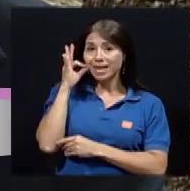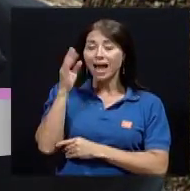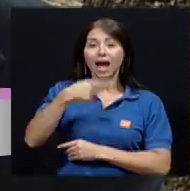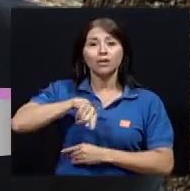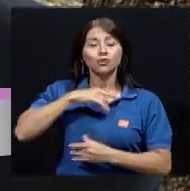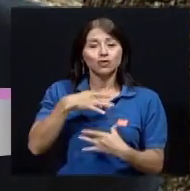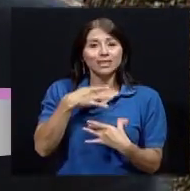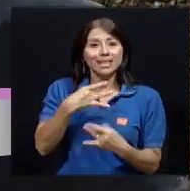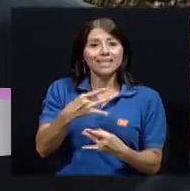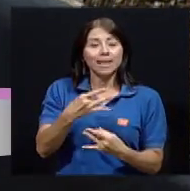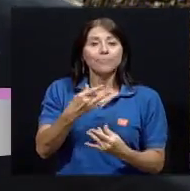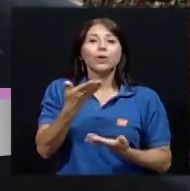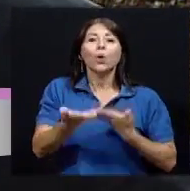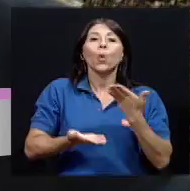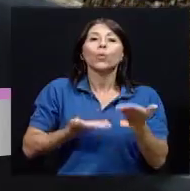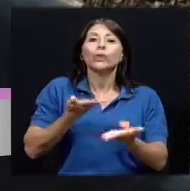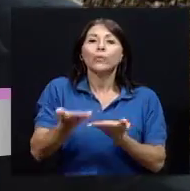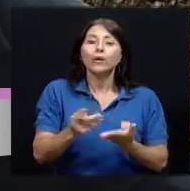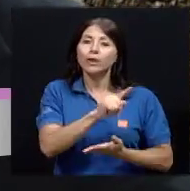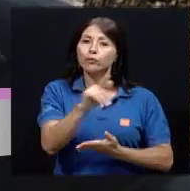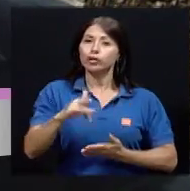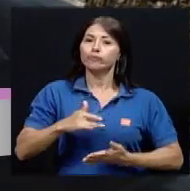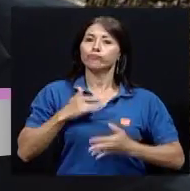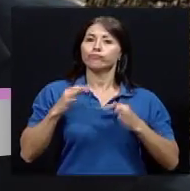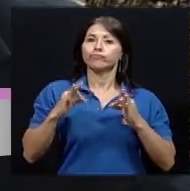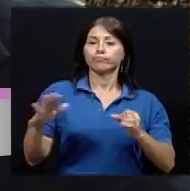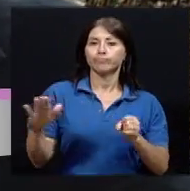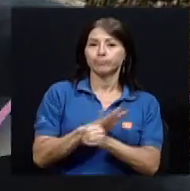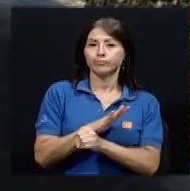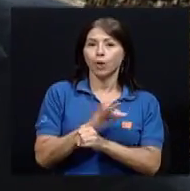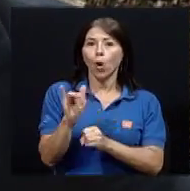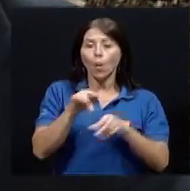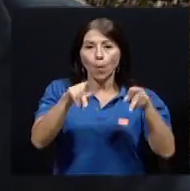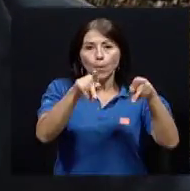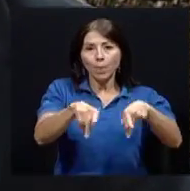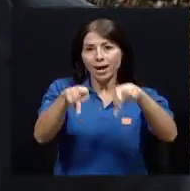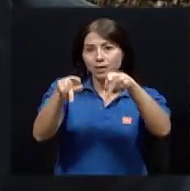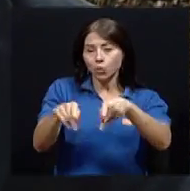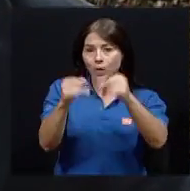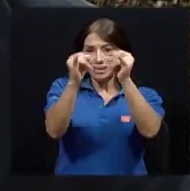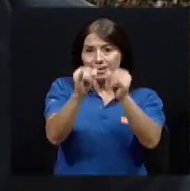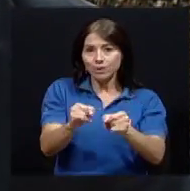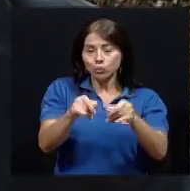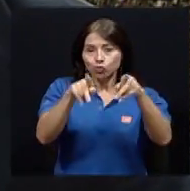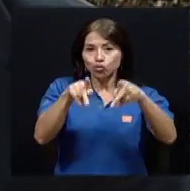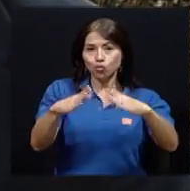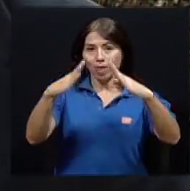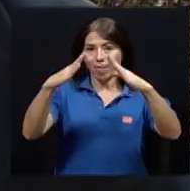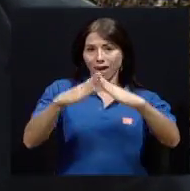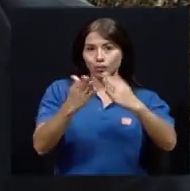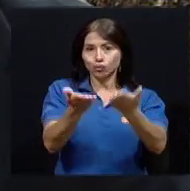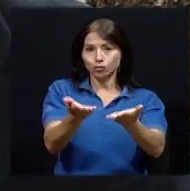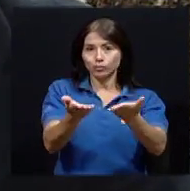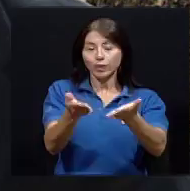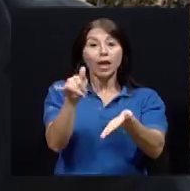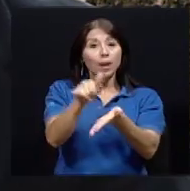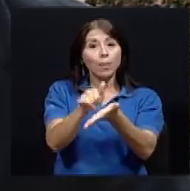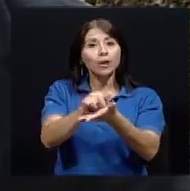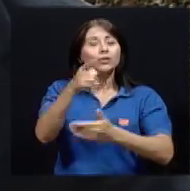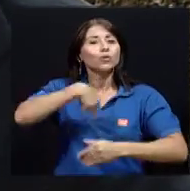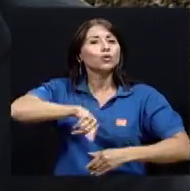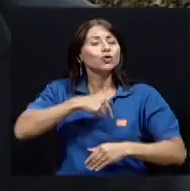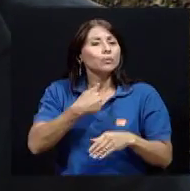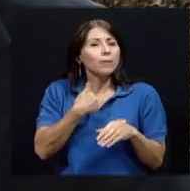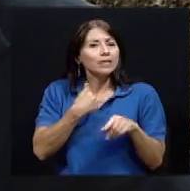a su bienestar integral como personas, como individuos, como ciudadanos. Y por tal motivo vamos a tener diversos programas con